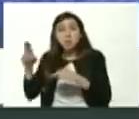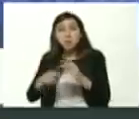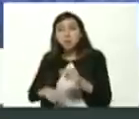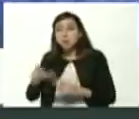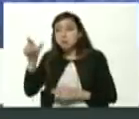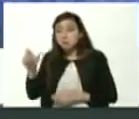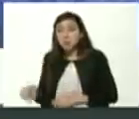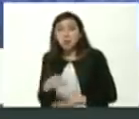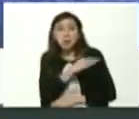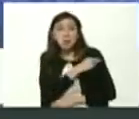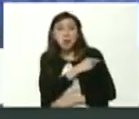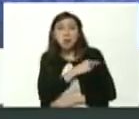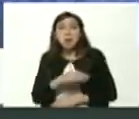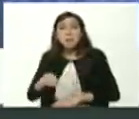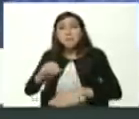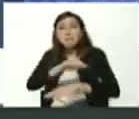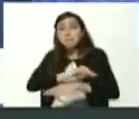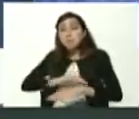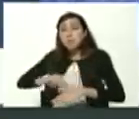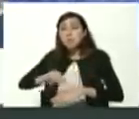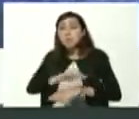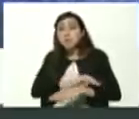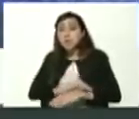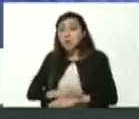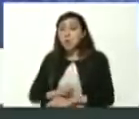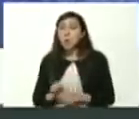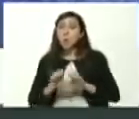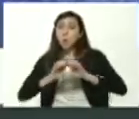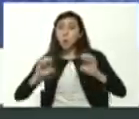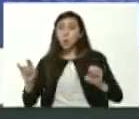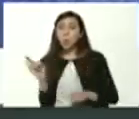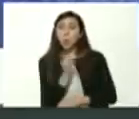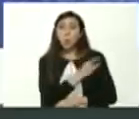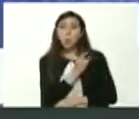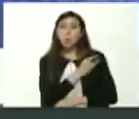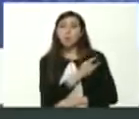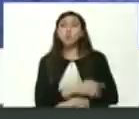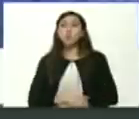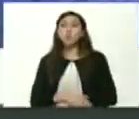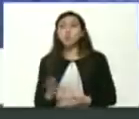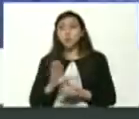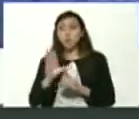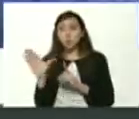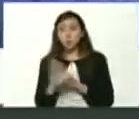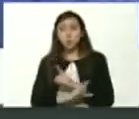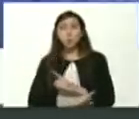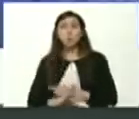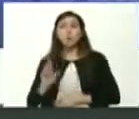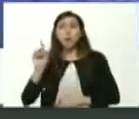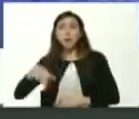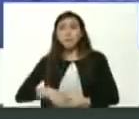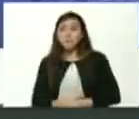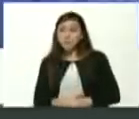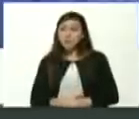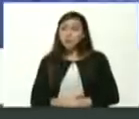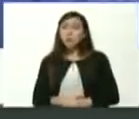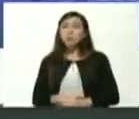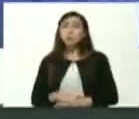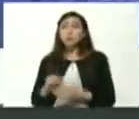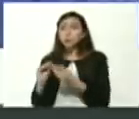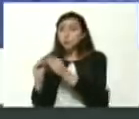el Ministerio de Educación Universitario el Ministerio de Cultura para preservar